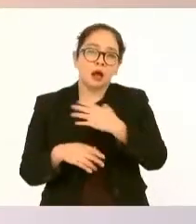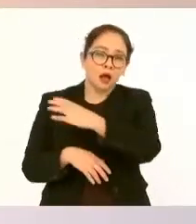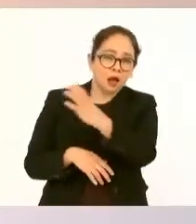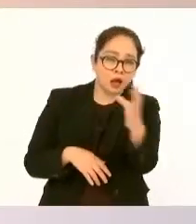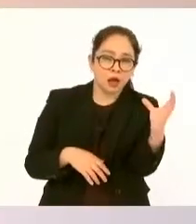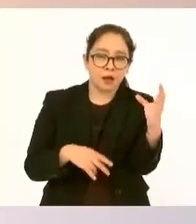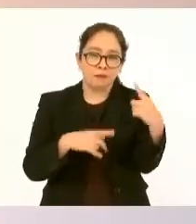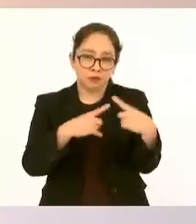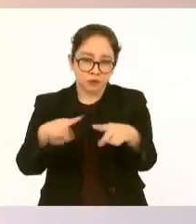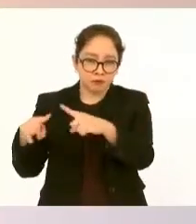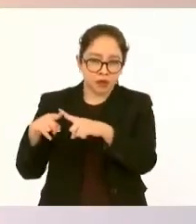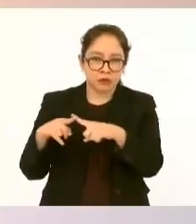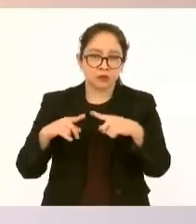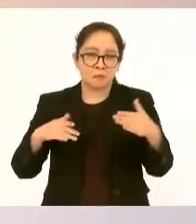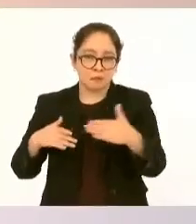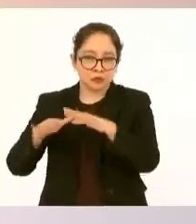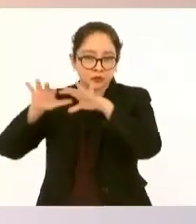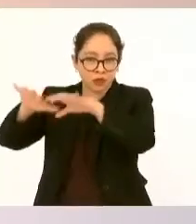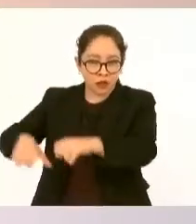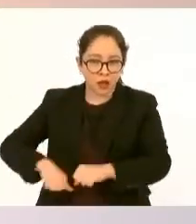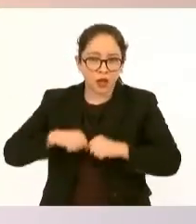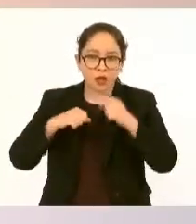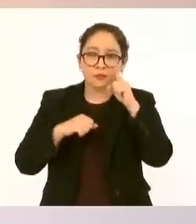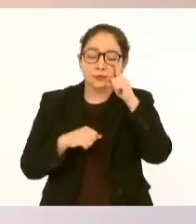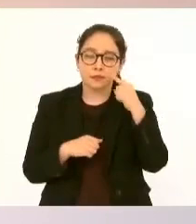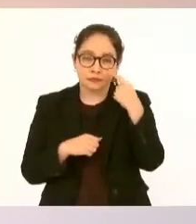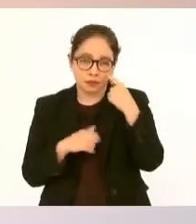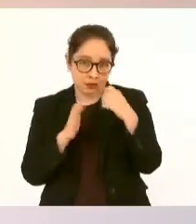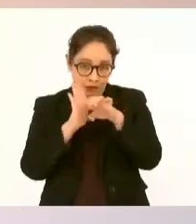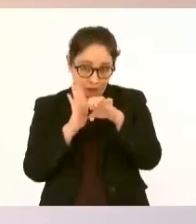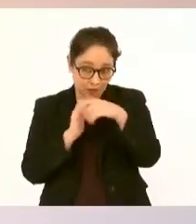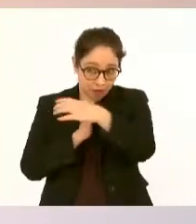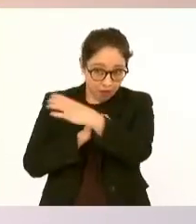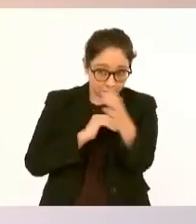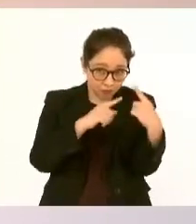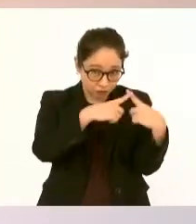el campo no dejó de producir,